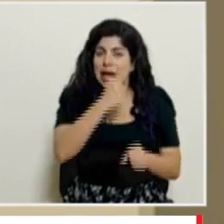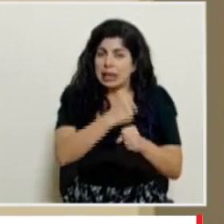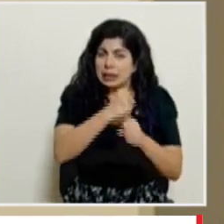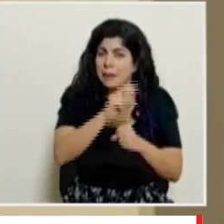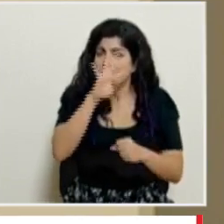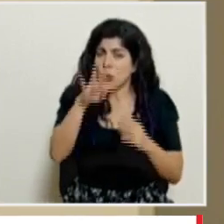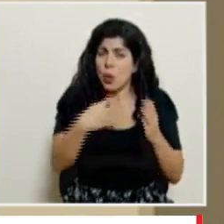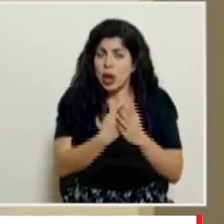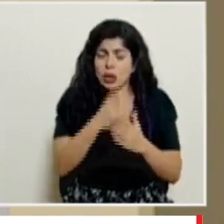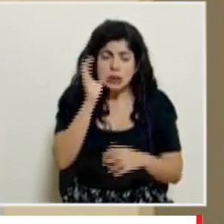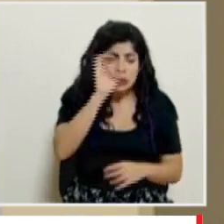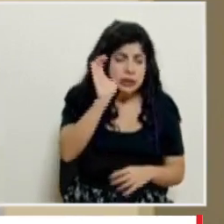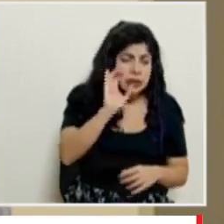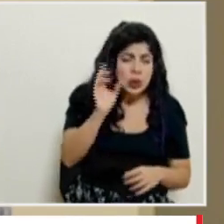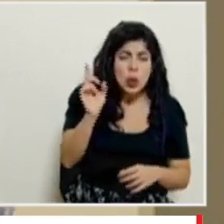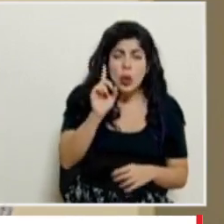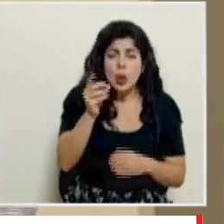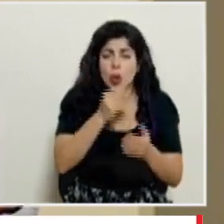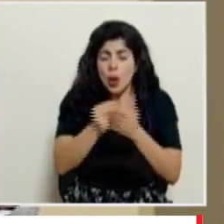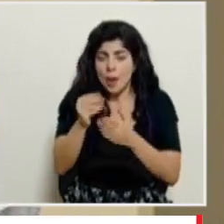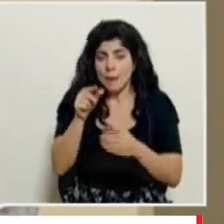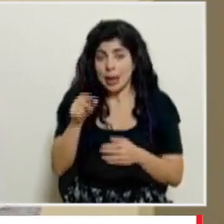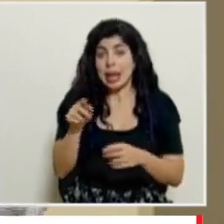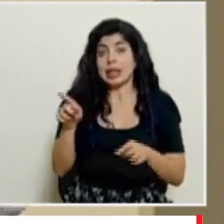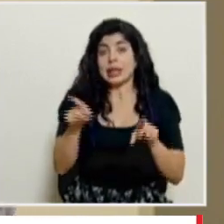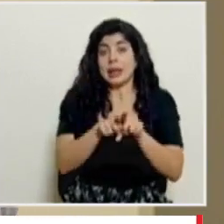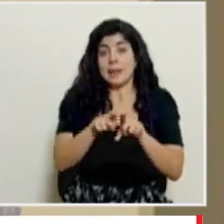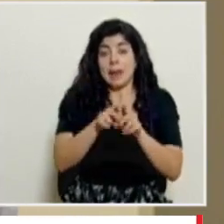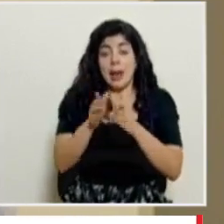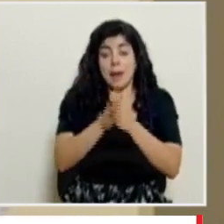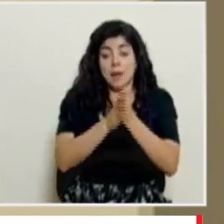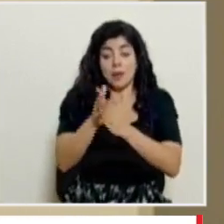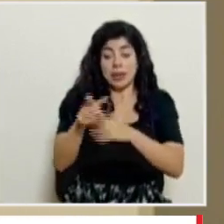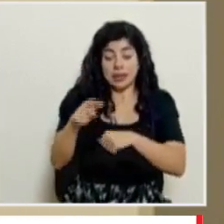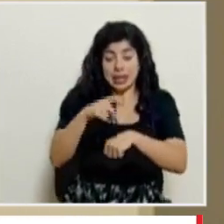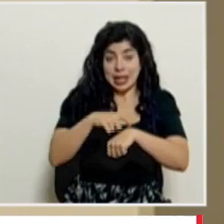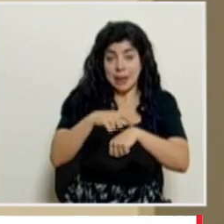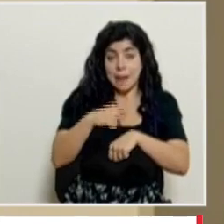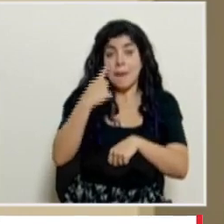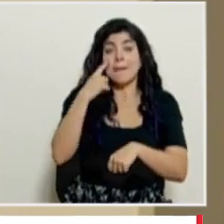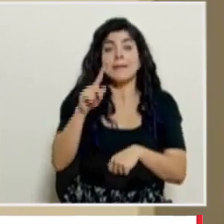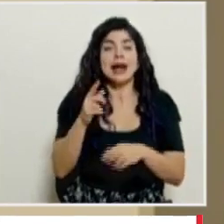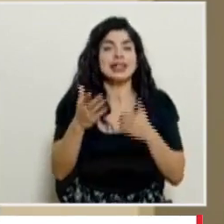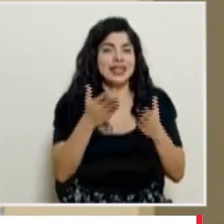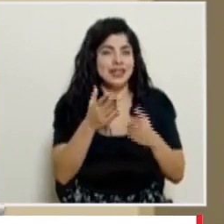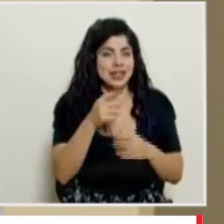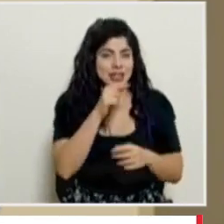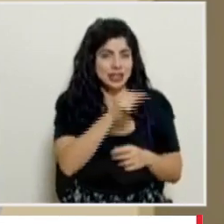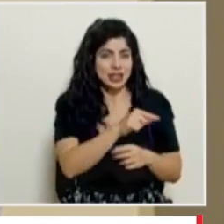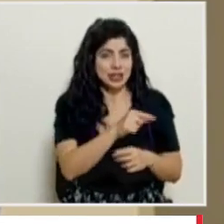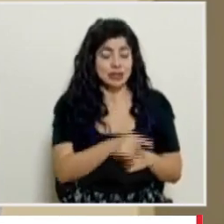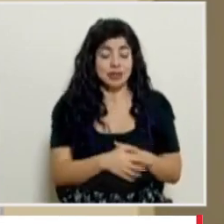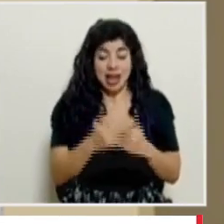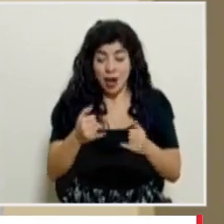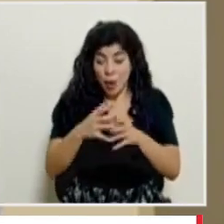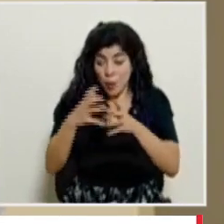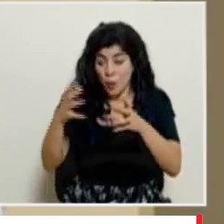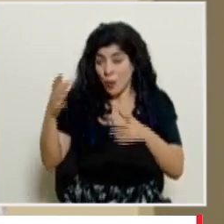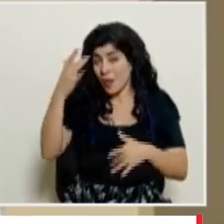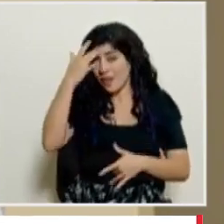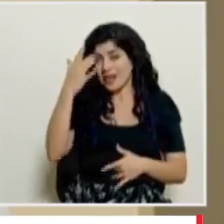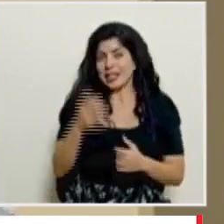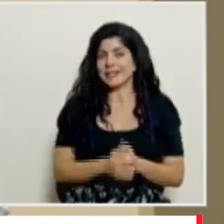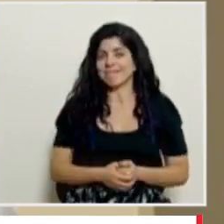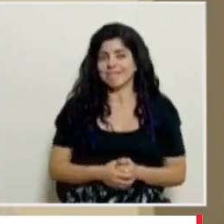eso y aprovechamos ese tiempo para reactivar servicios ahora con esto aumento de casos indudablemente vamos a tener